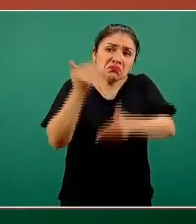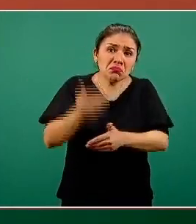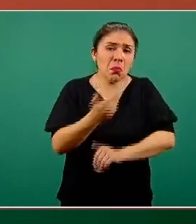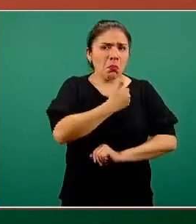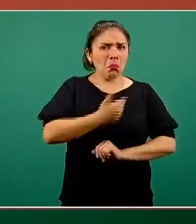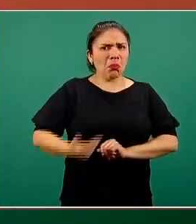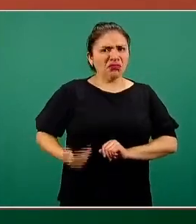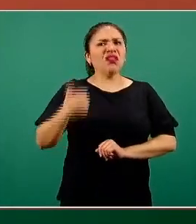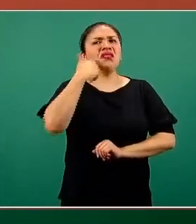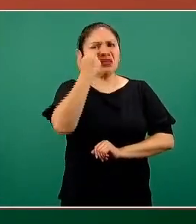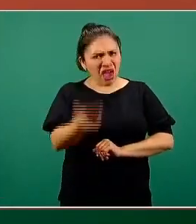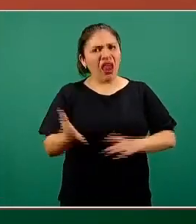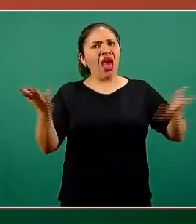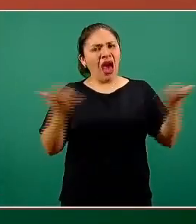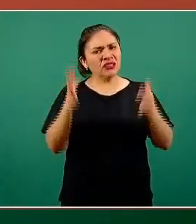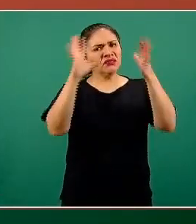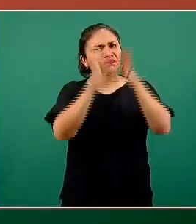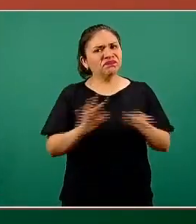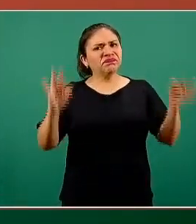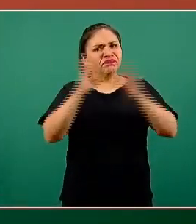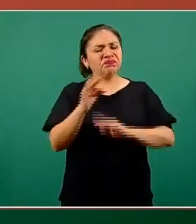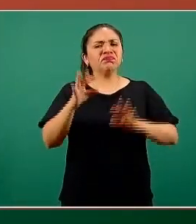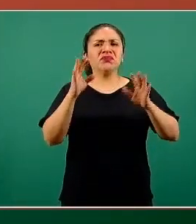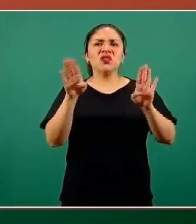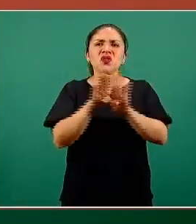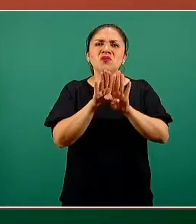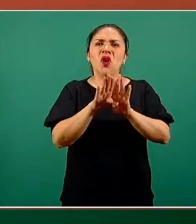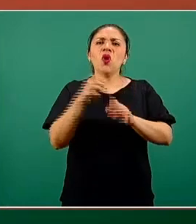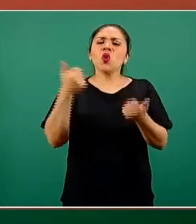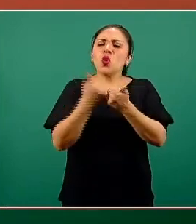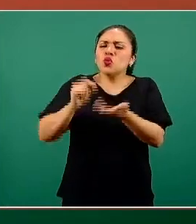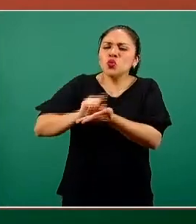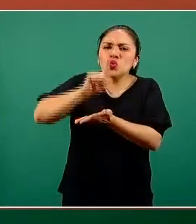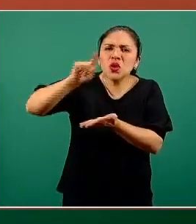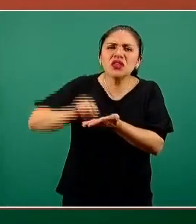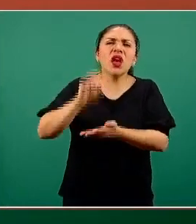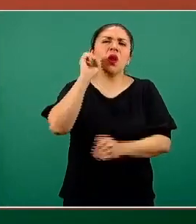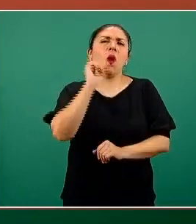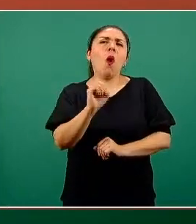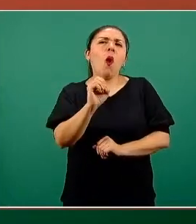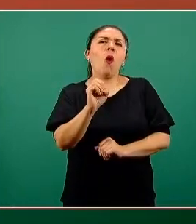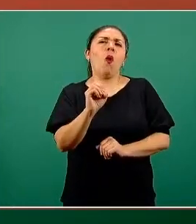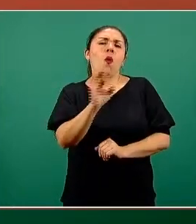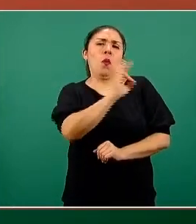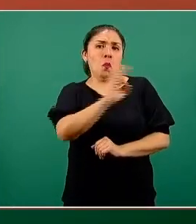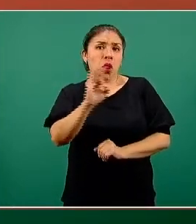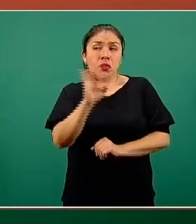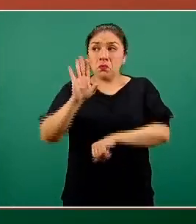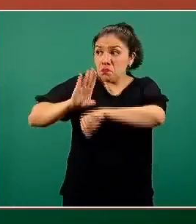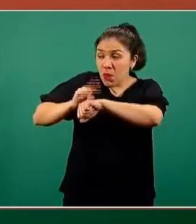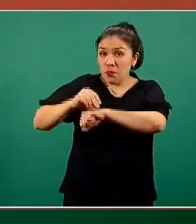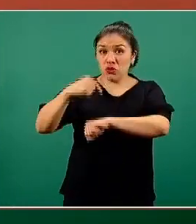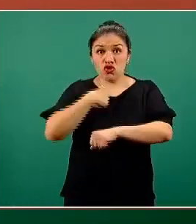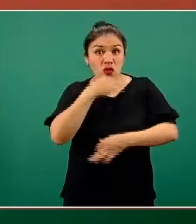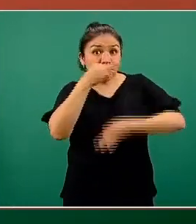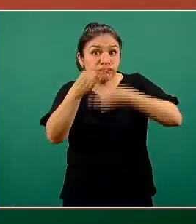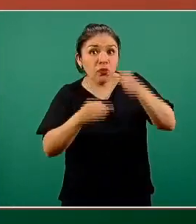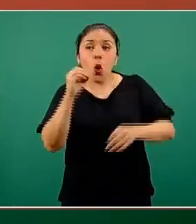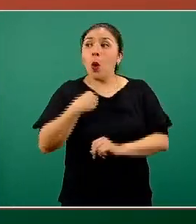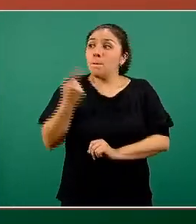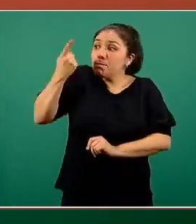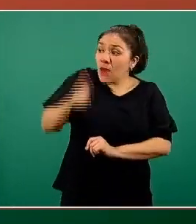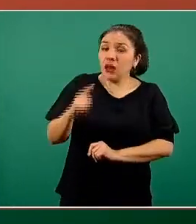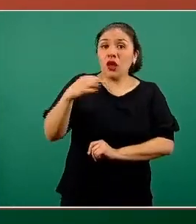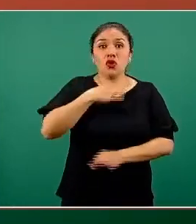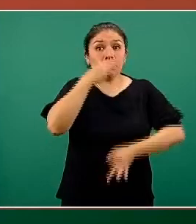optara por compartir con el público a través de su cuenta de Twitter, o nos permitiera a nosotros, o nos enseñara a nosotros